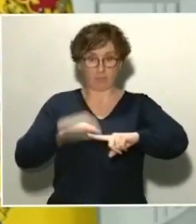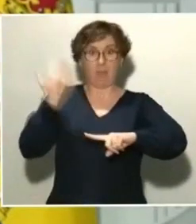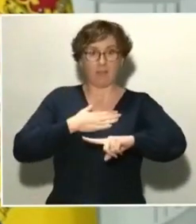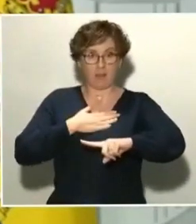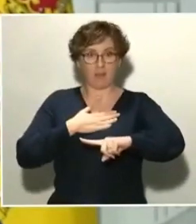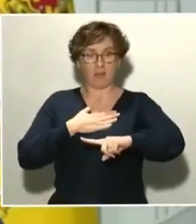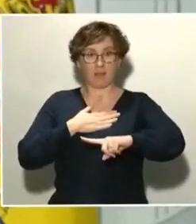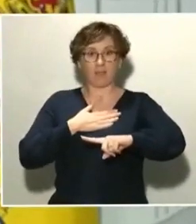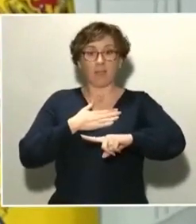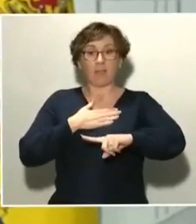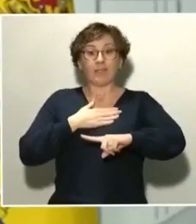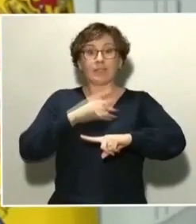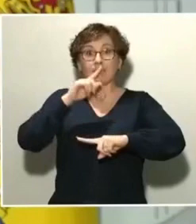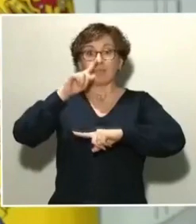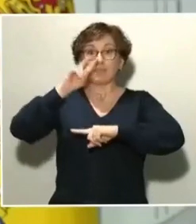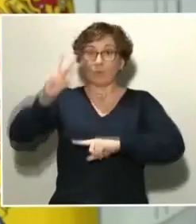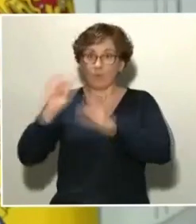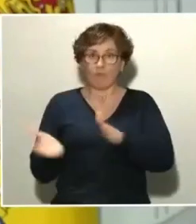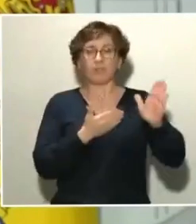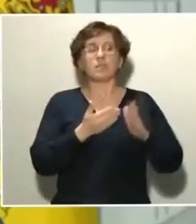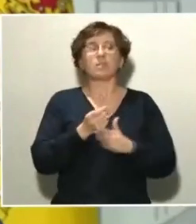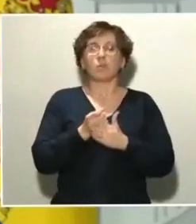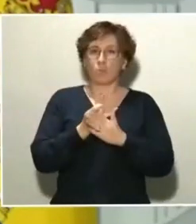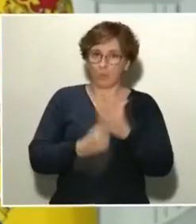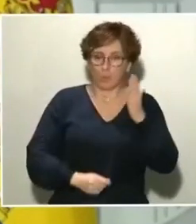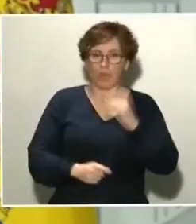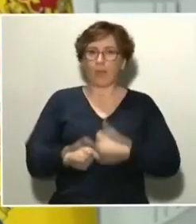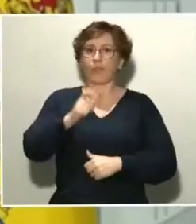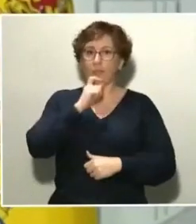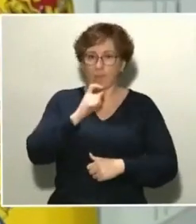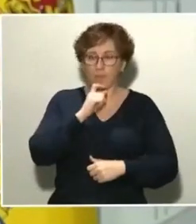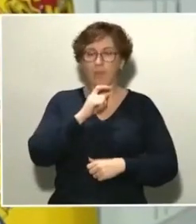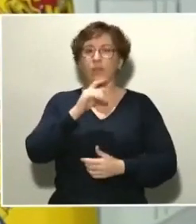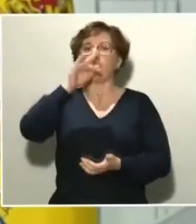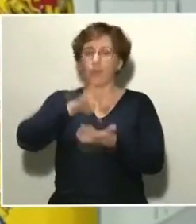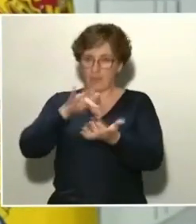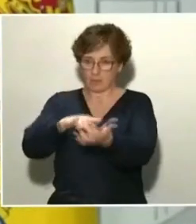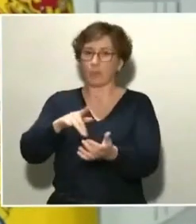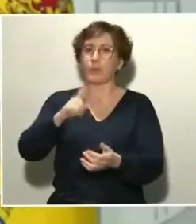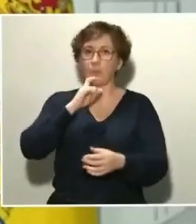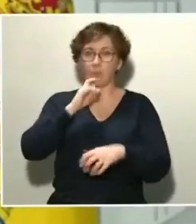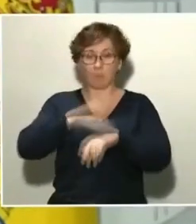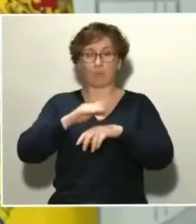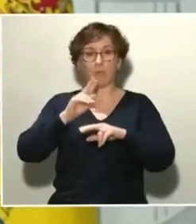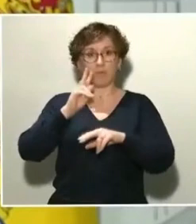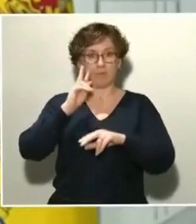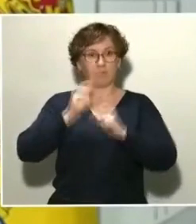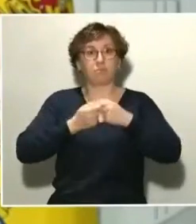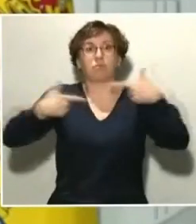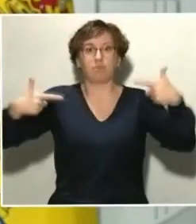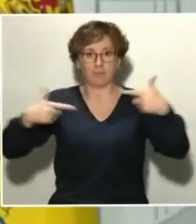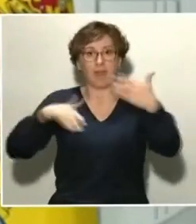Para ello, está trabajando con la ayuda de la Unidad Militar de Emergencias, UME. El ministro de Sanidad,